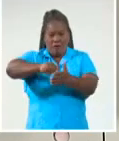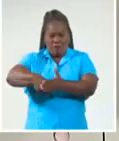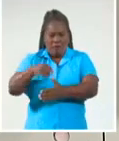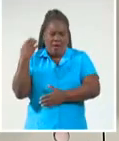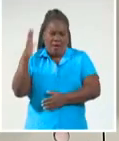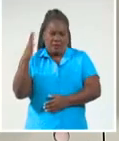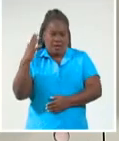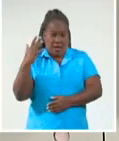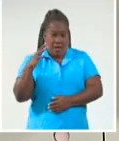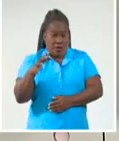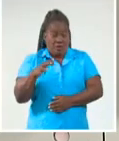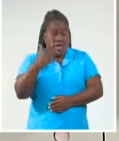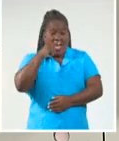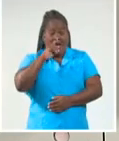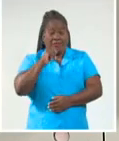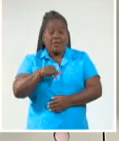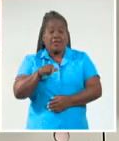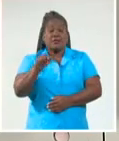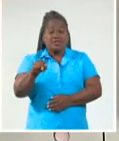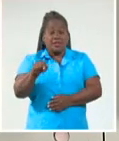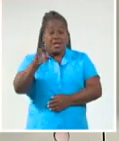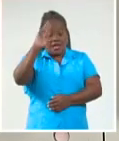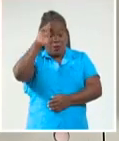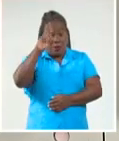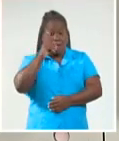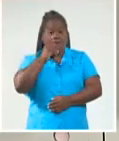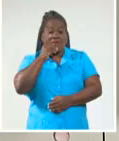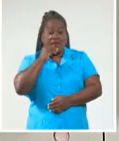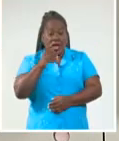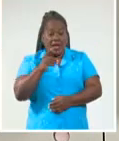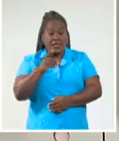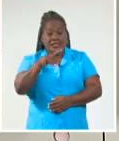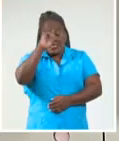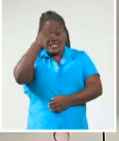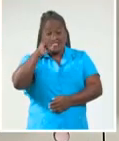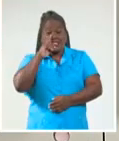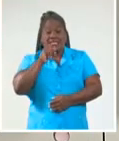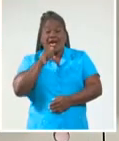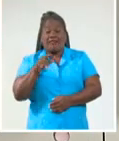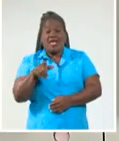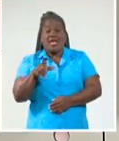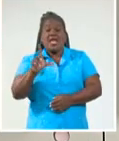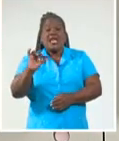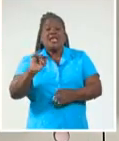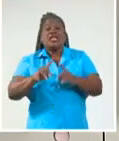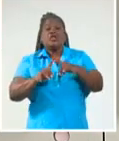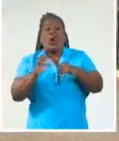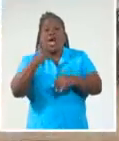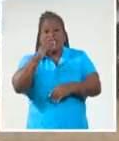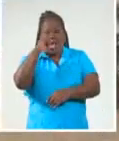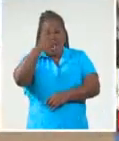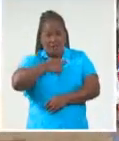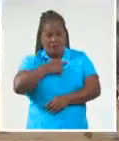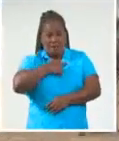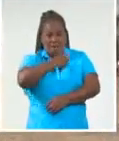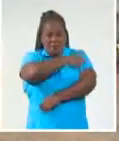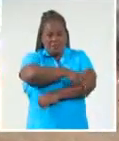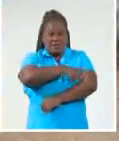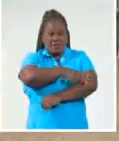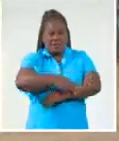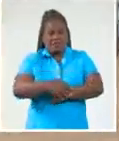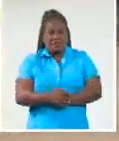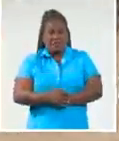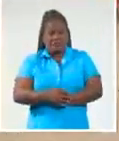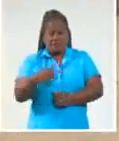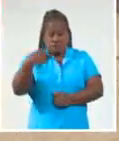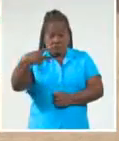jugará en República Dominicana y Sandro Cutiño en Lituania. Veamos los detalles que nos brinda el colega Orlando Cruz. Los estelares